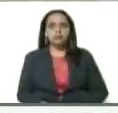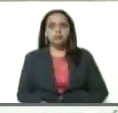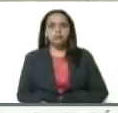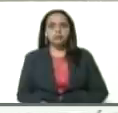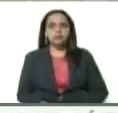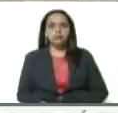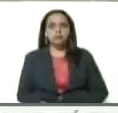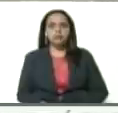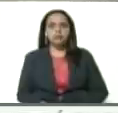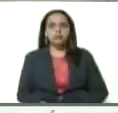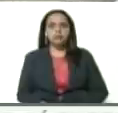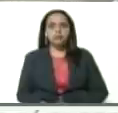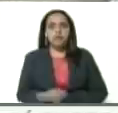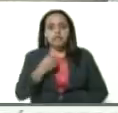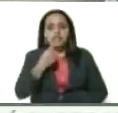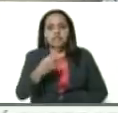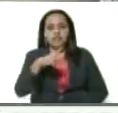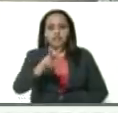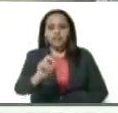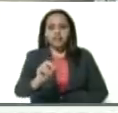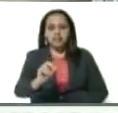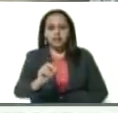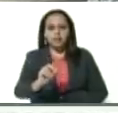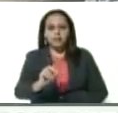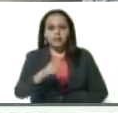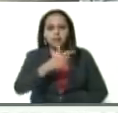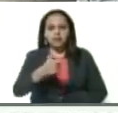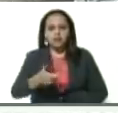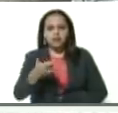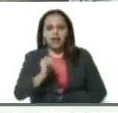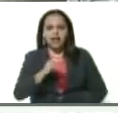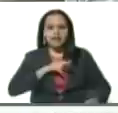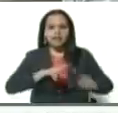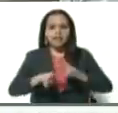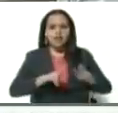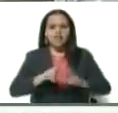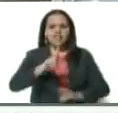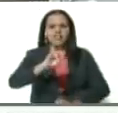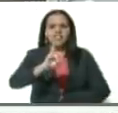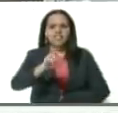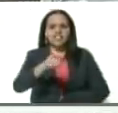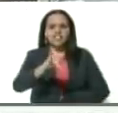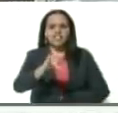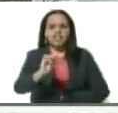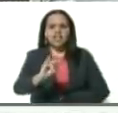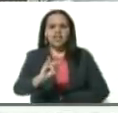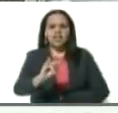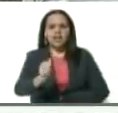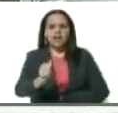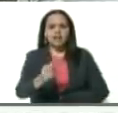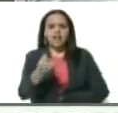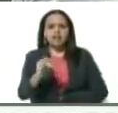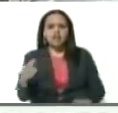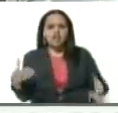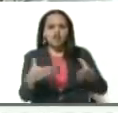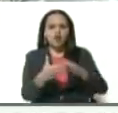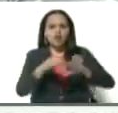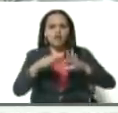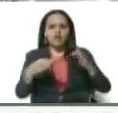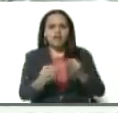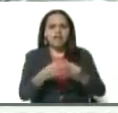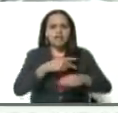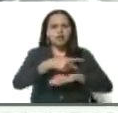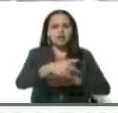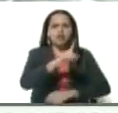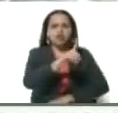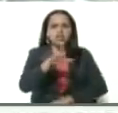Dice que los 20 casos del Vigía. Están vinculados. Al caso de una reunión familiar del kilómetro 15.